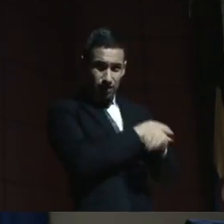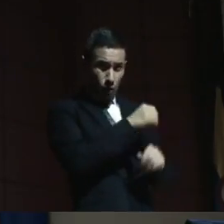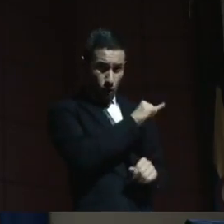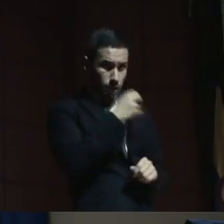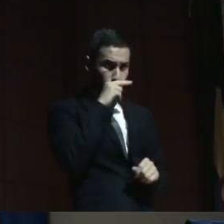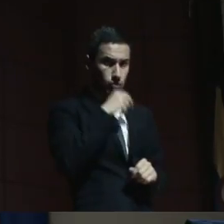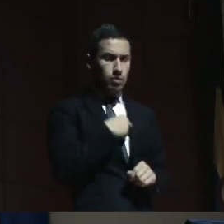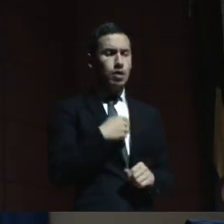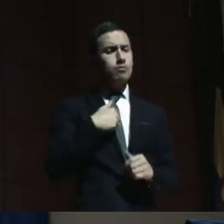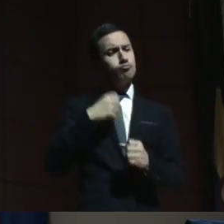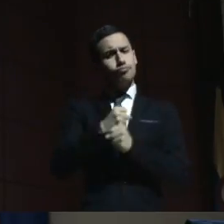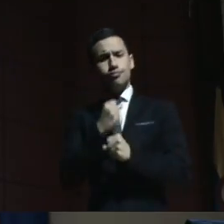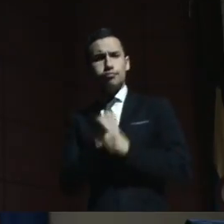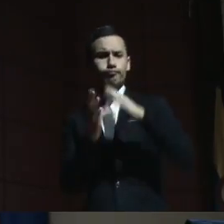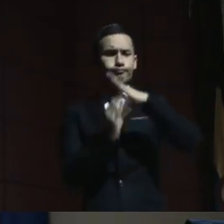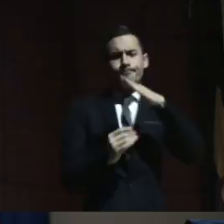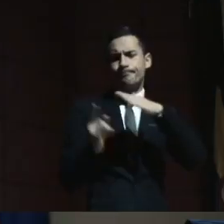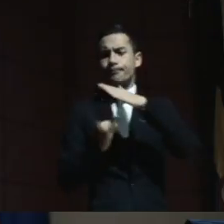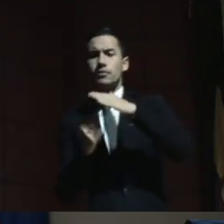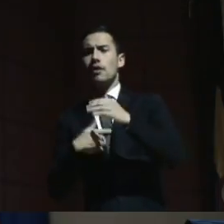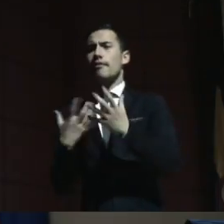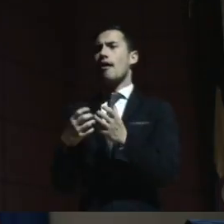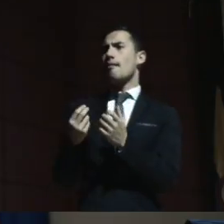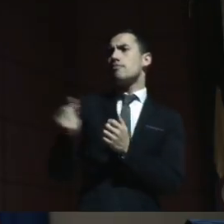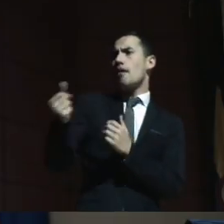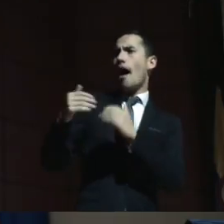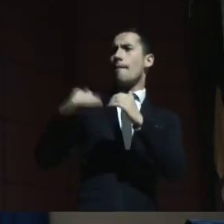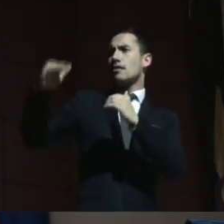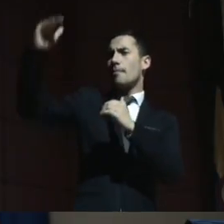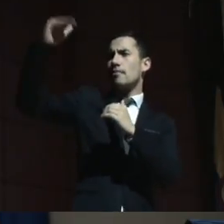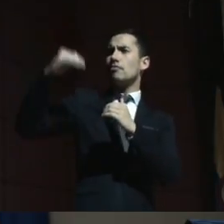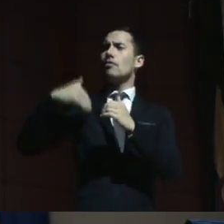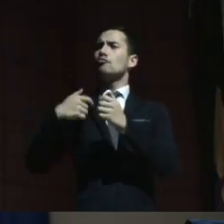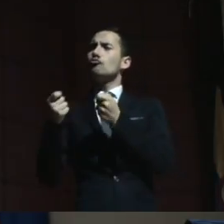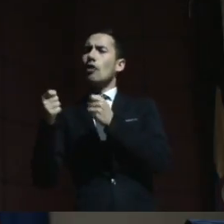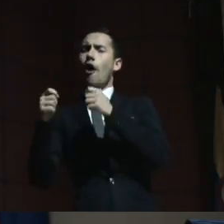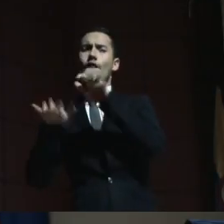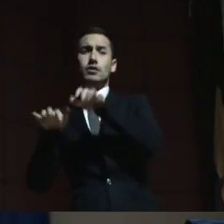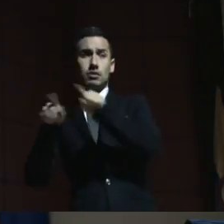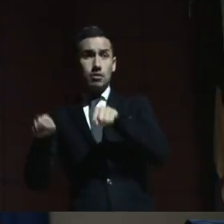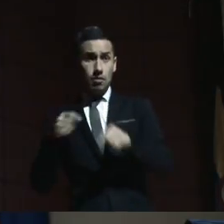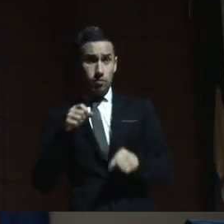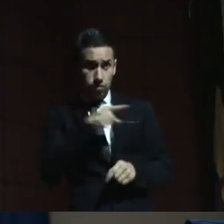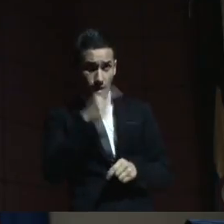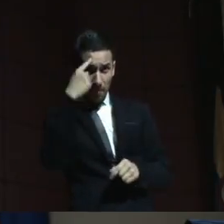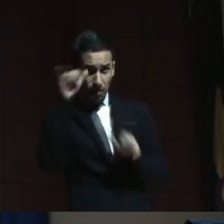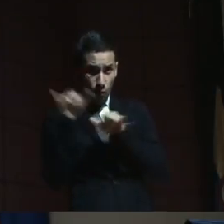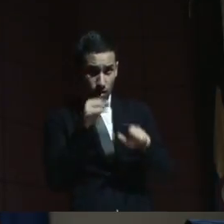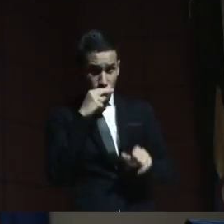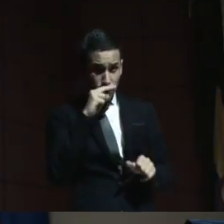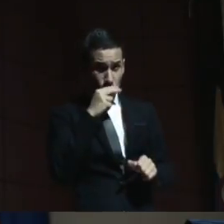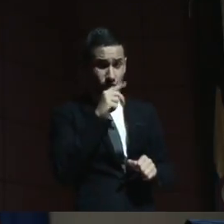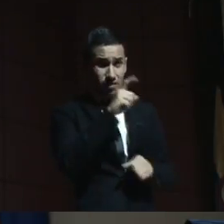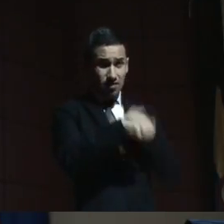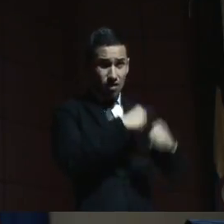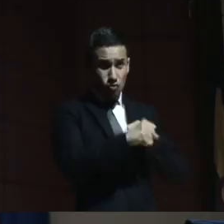un apartamento cerca a mi oficina, ¿es un pensamiento de un niño de ocho años? No, ¿cierto?